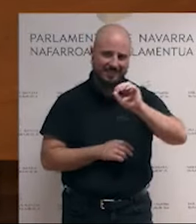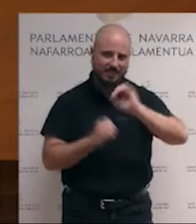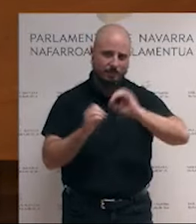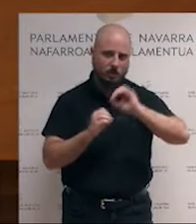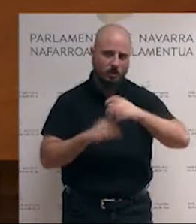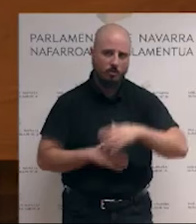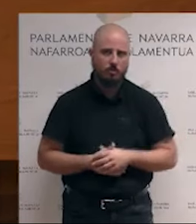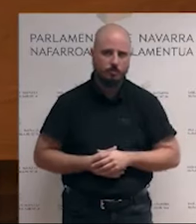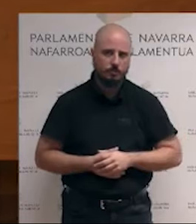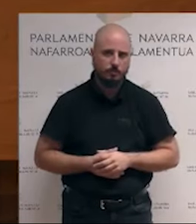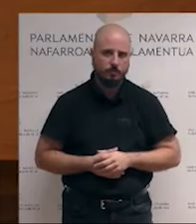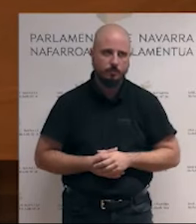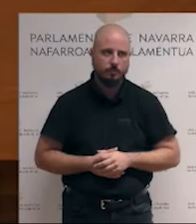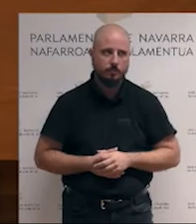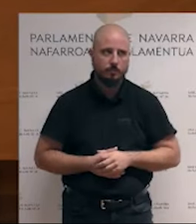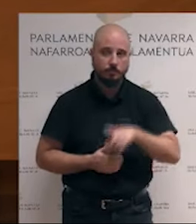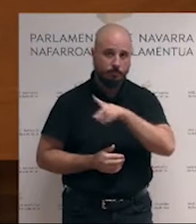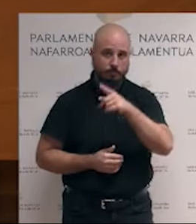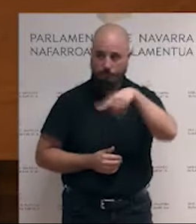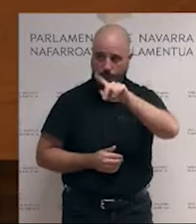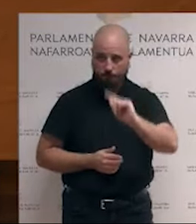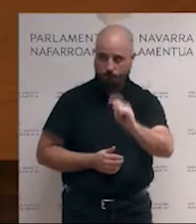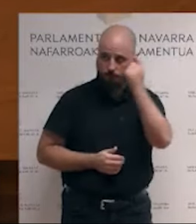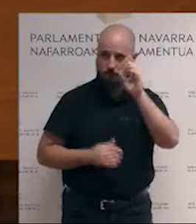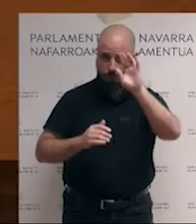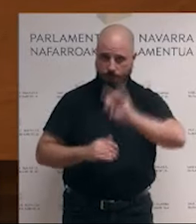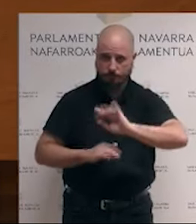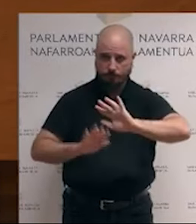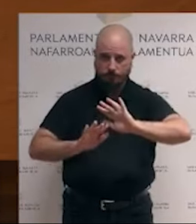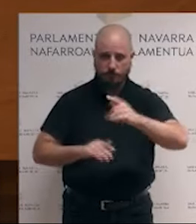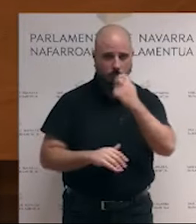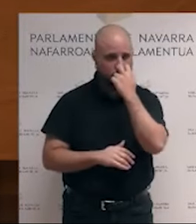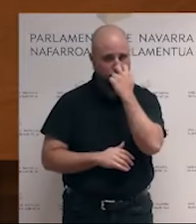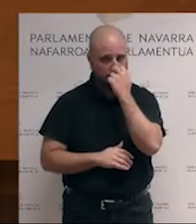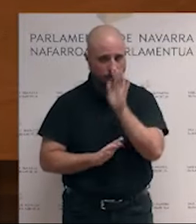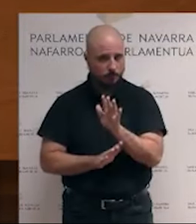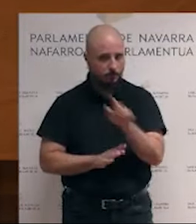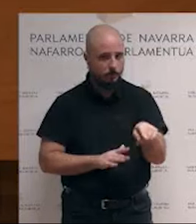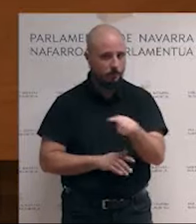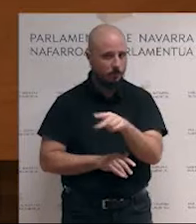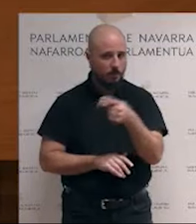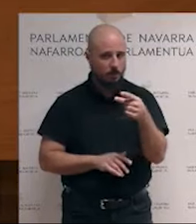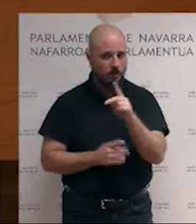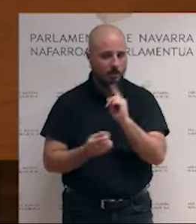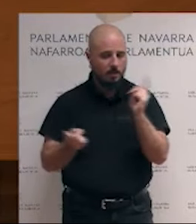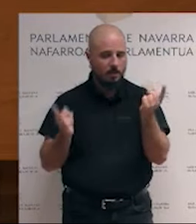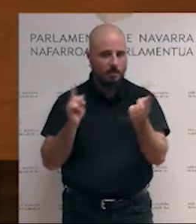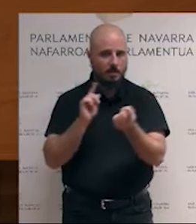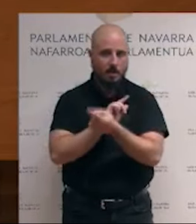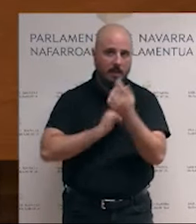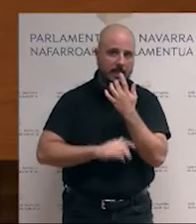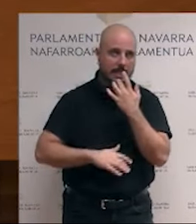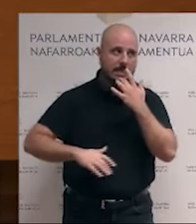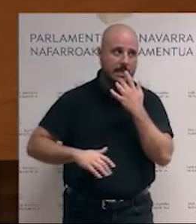Sí, lo consiguieron. Pero, sin embargo, es muy curioso cómo este resultado cambia cuando se